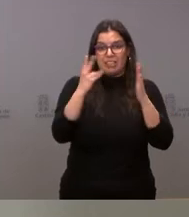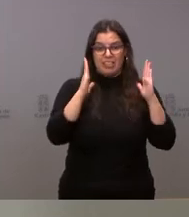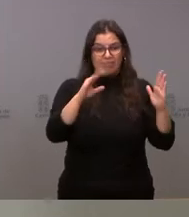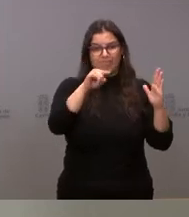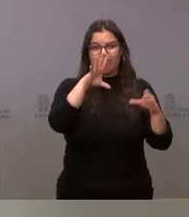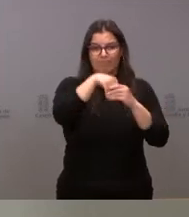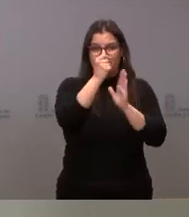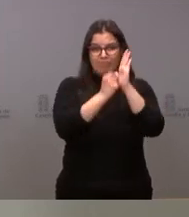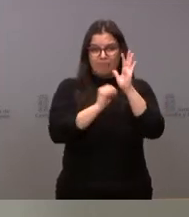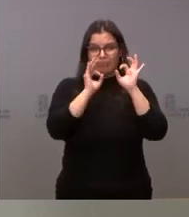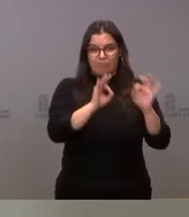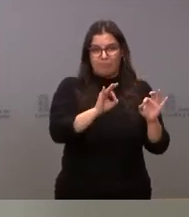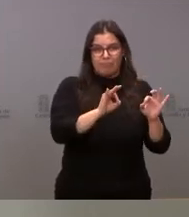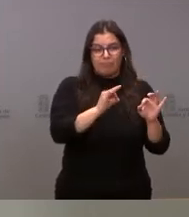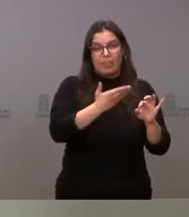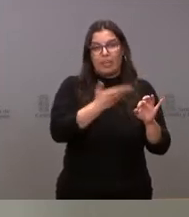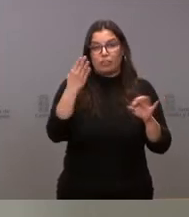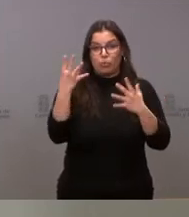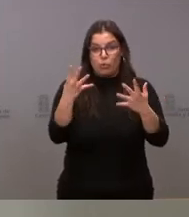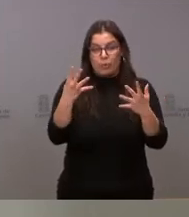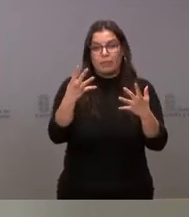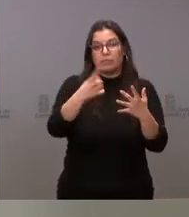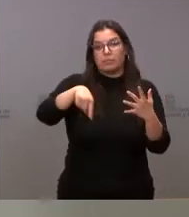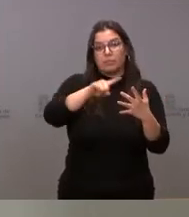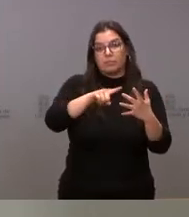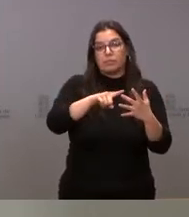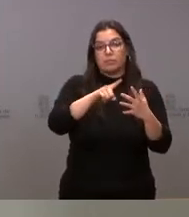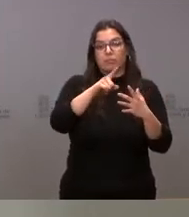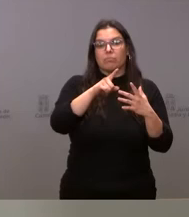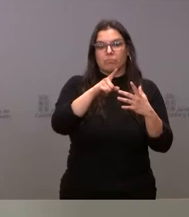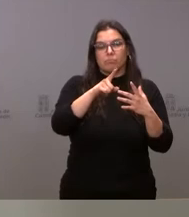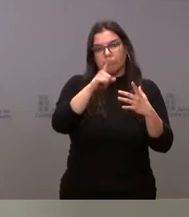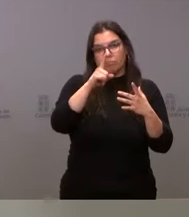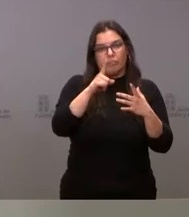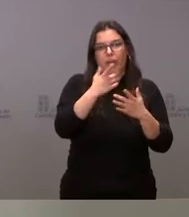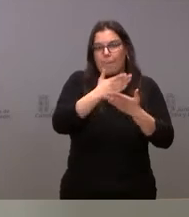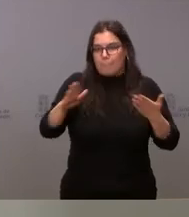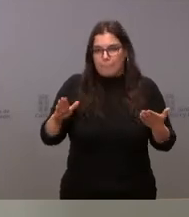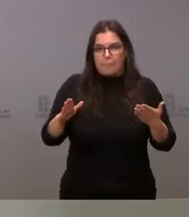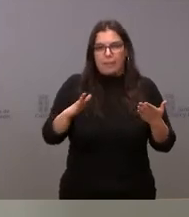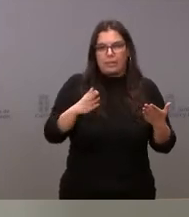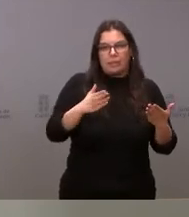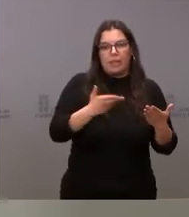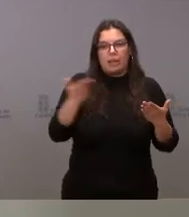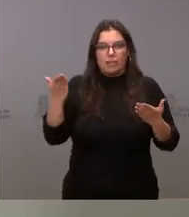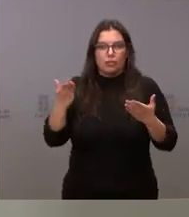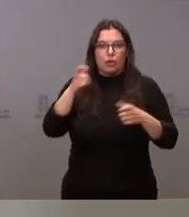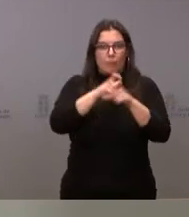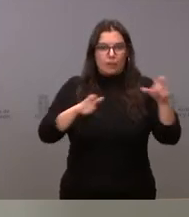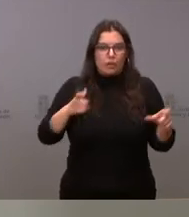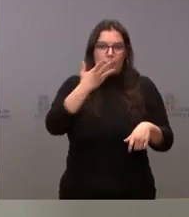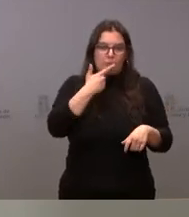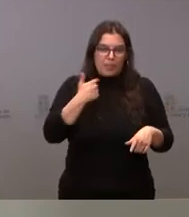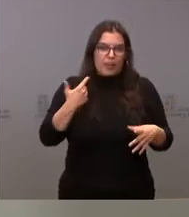años. Los restantes, como les digo, esos 9 menores que tienen esta categoría, independientemente de que el conjunto de las personas que hemos estado al lado prefieren